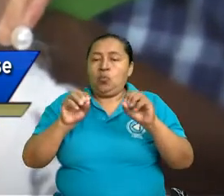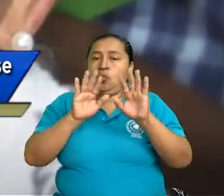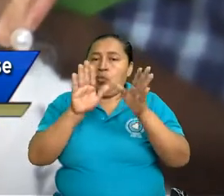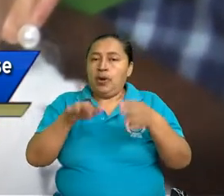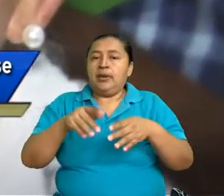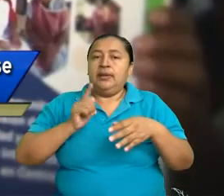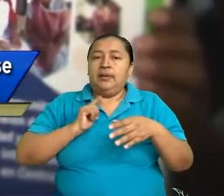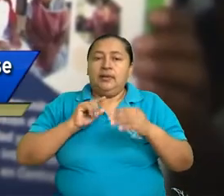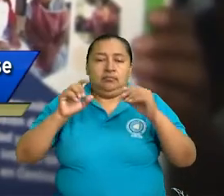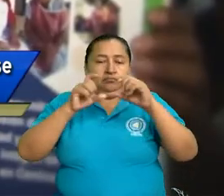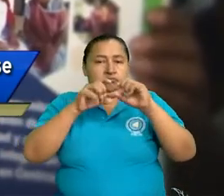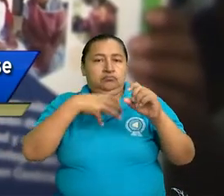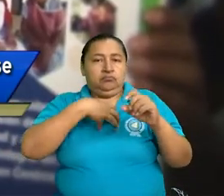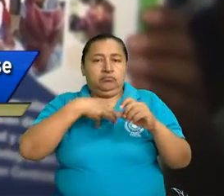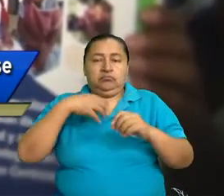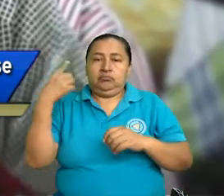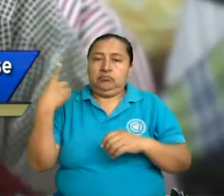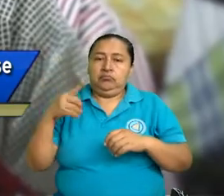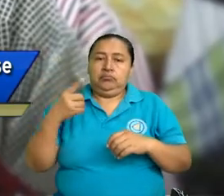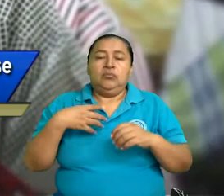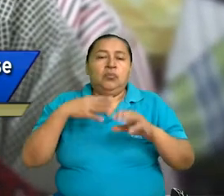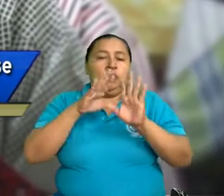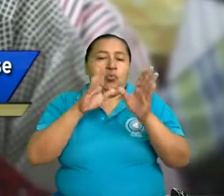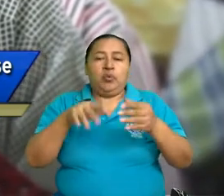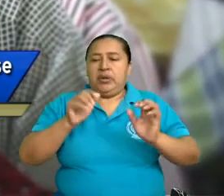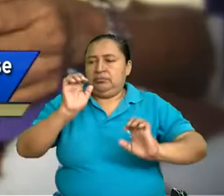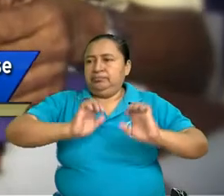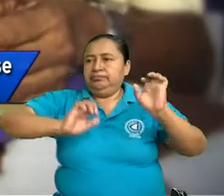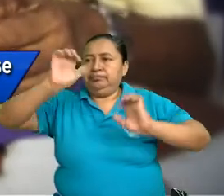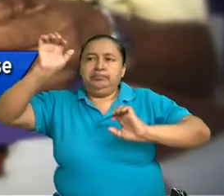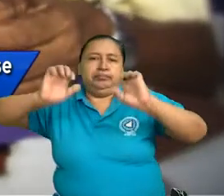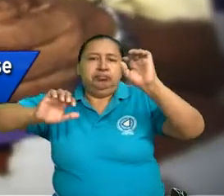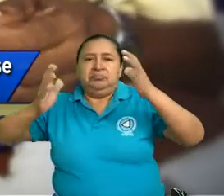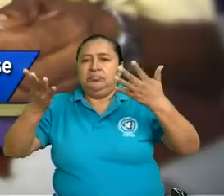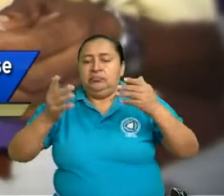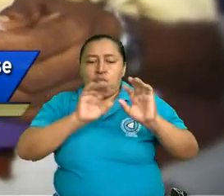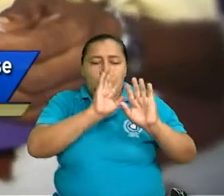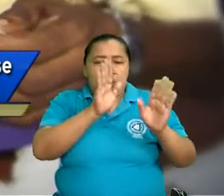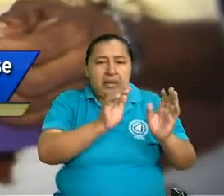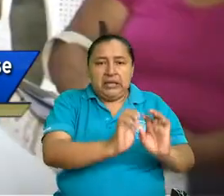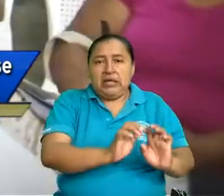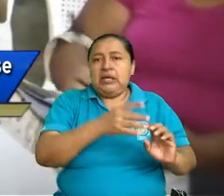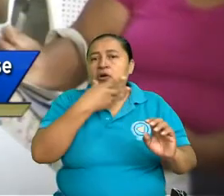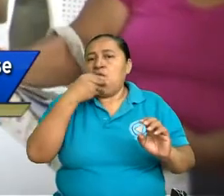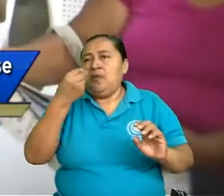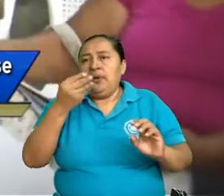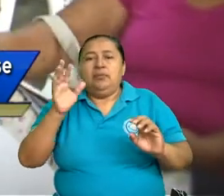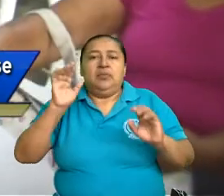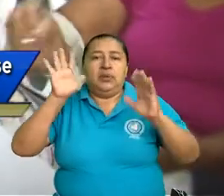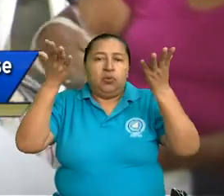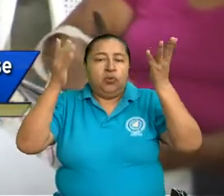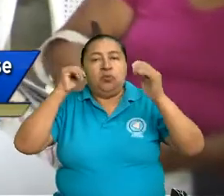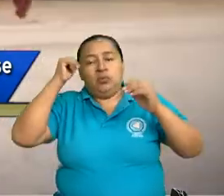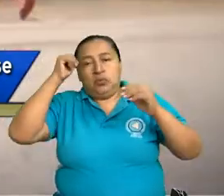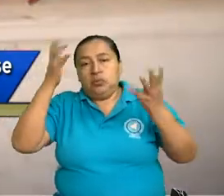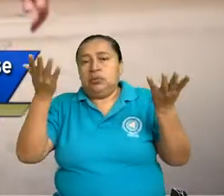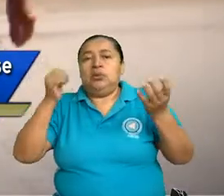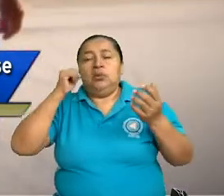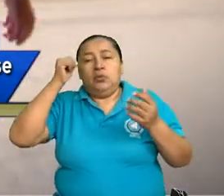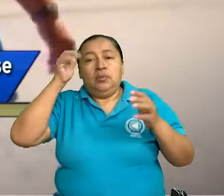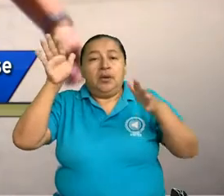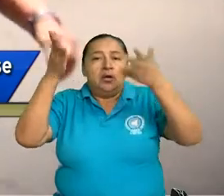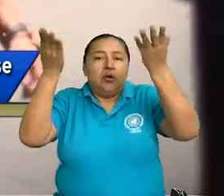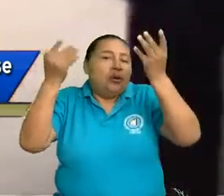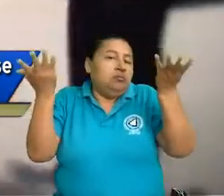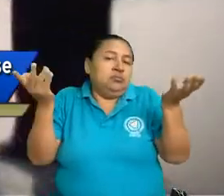son titulares de derechos, mujeres de todas las edades, mujeres niñas, mujeres jóvenes, mujeres adultas, mujeres adultas